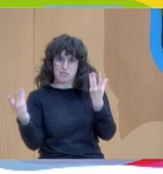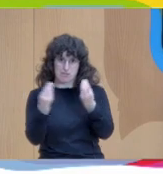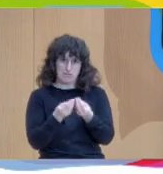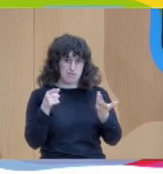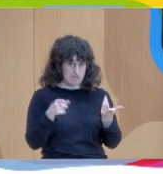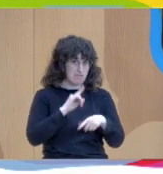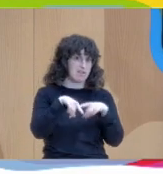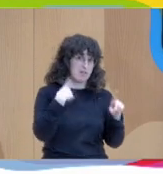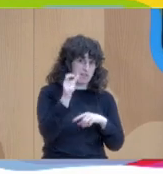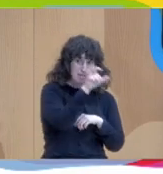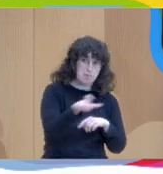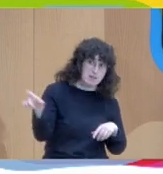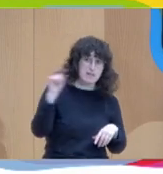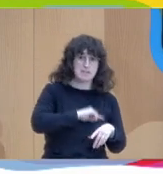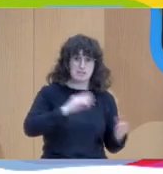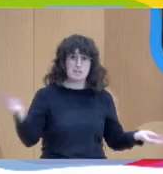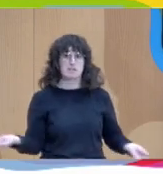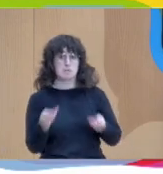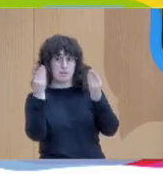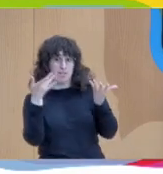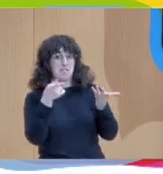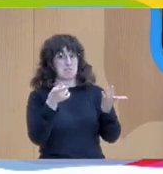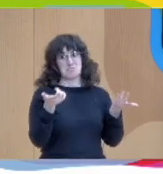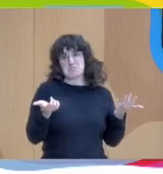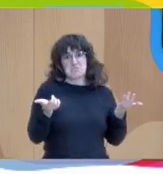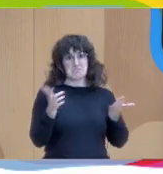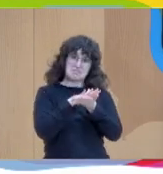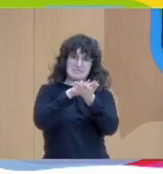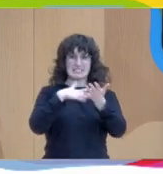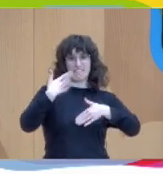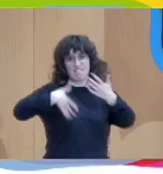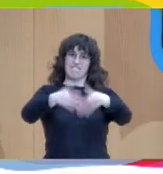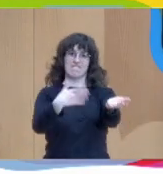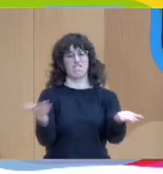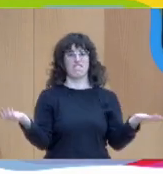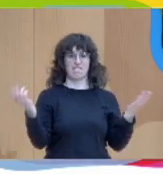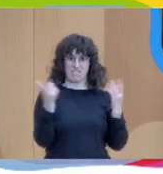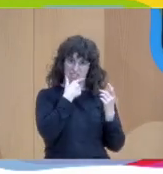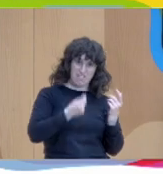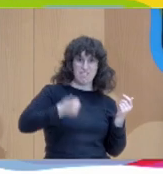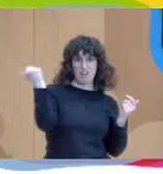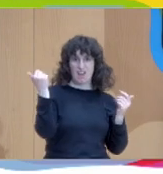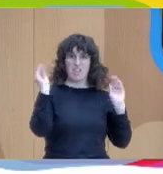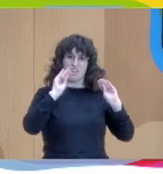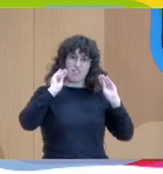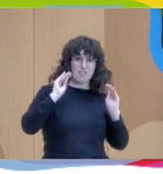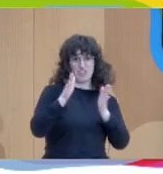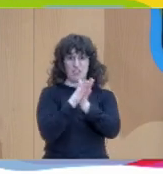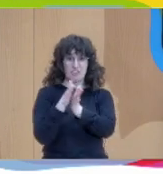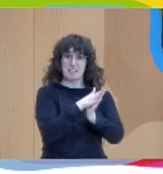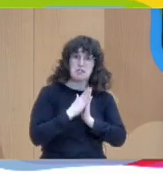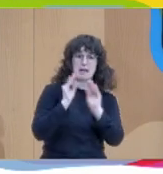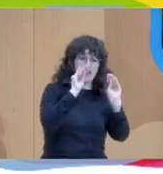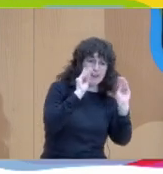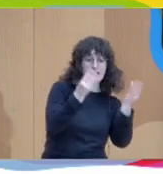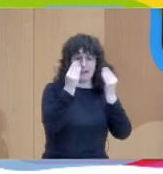es que es fácil entonces también la formación la hemos ido haciendo entre compañeras y compañeros gente que nos conocemos que estamos en casa